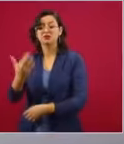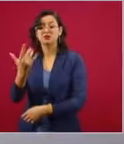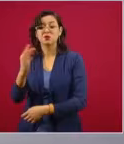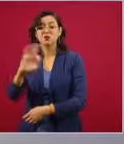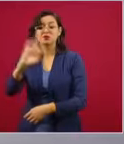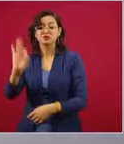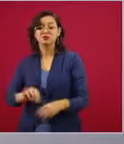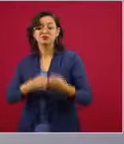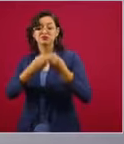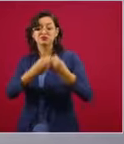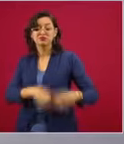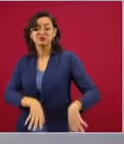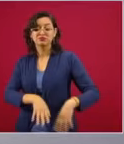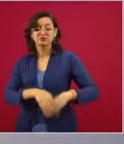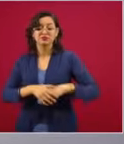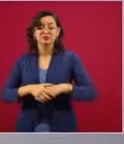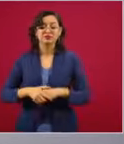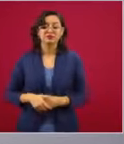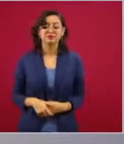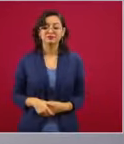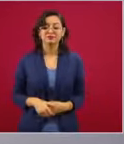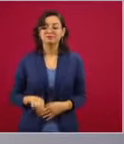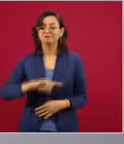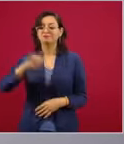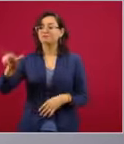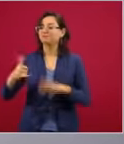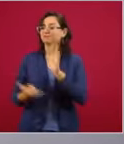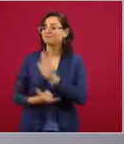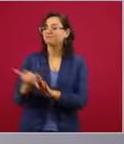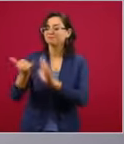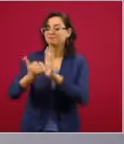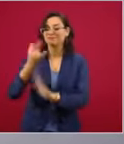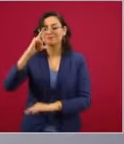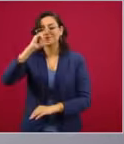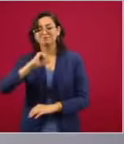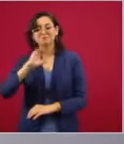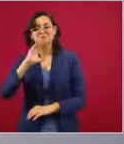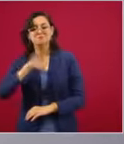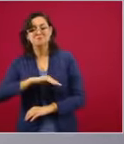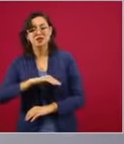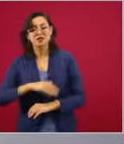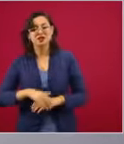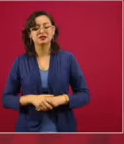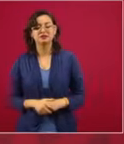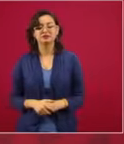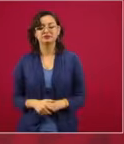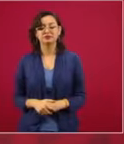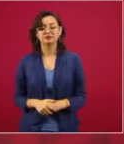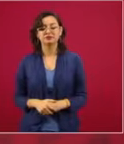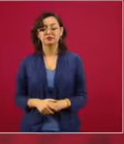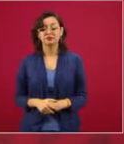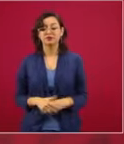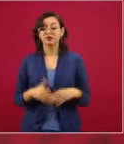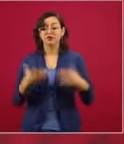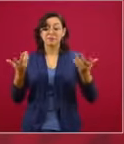malas construcciones y se alega